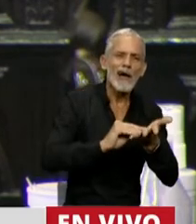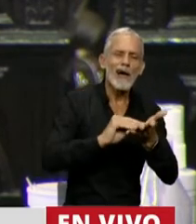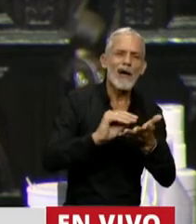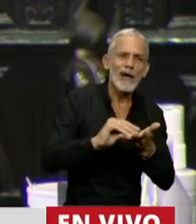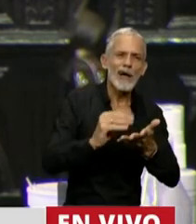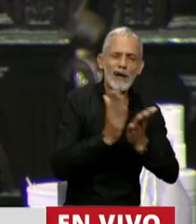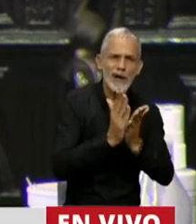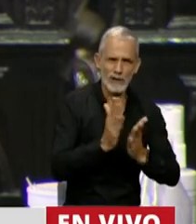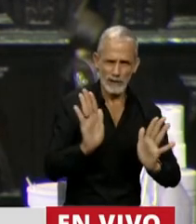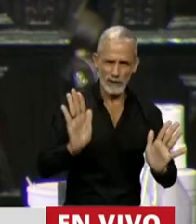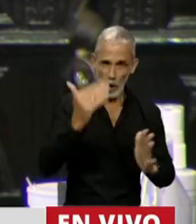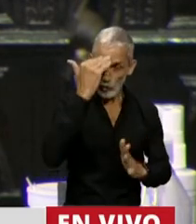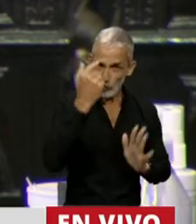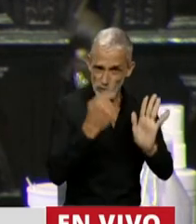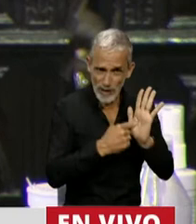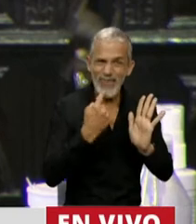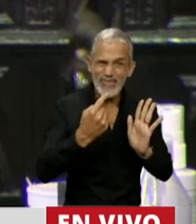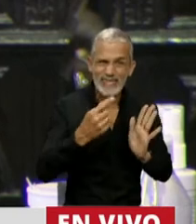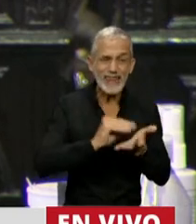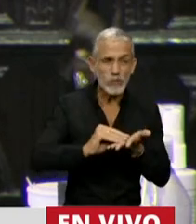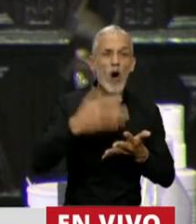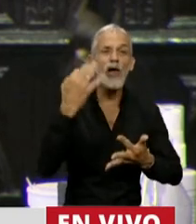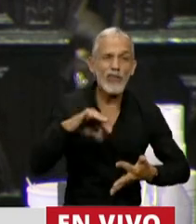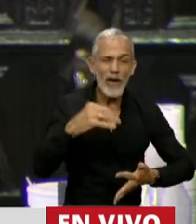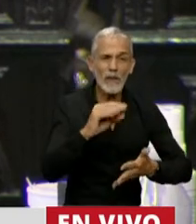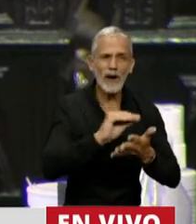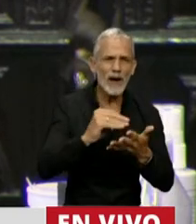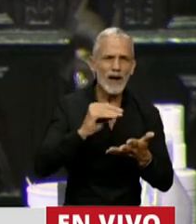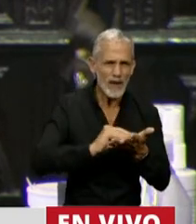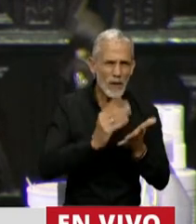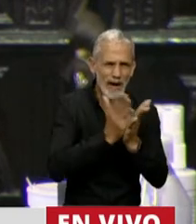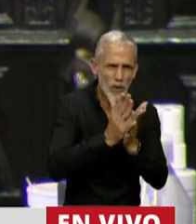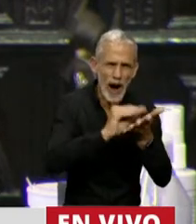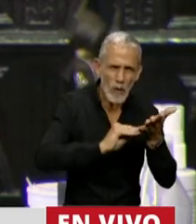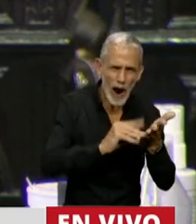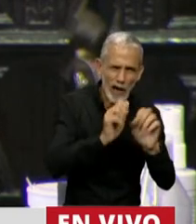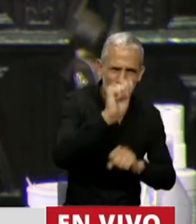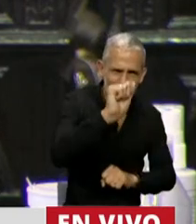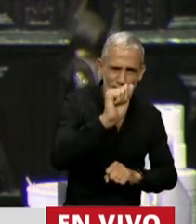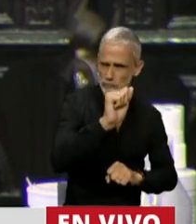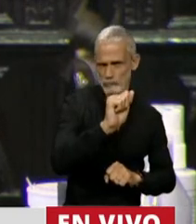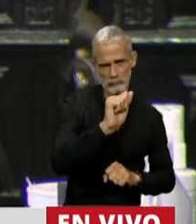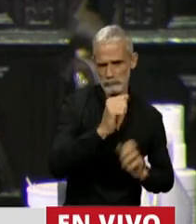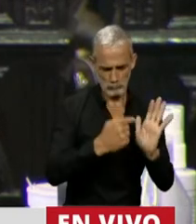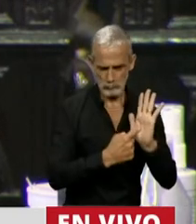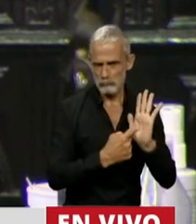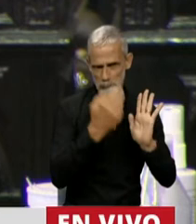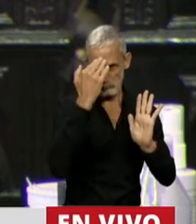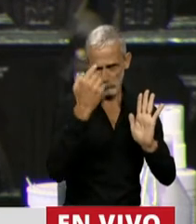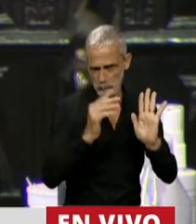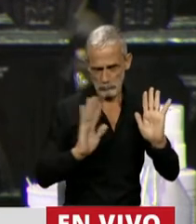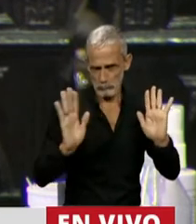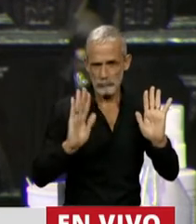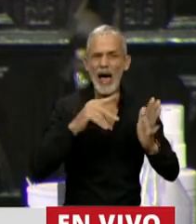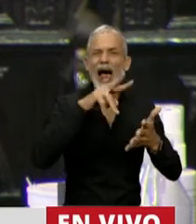Constitución Nacional no requiere que para que sea diputado o diputada de la Nación hay que ser abogado. Cualquier ciudadano que